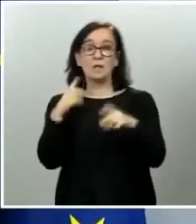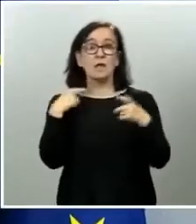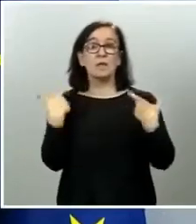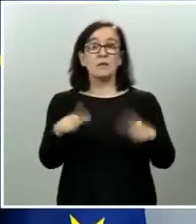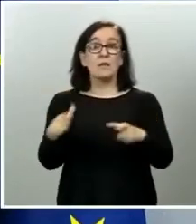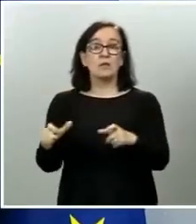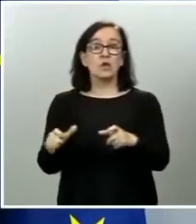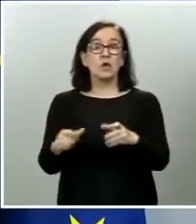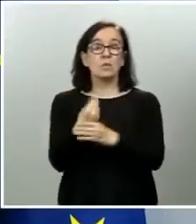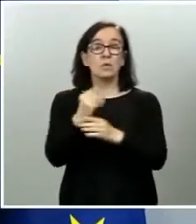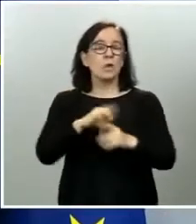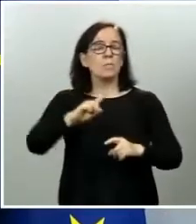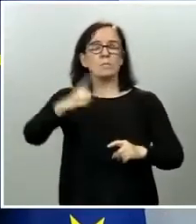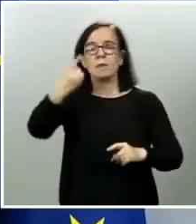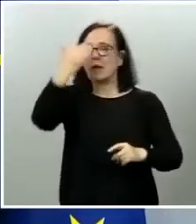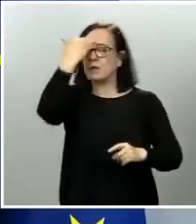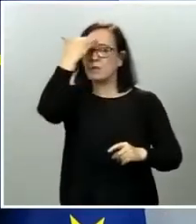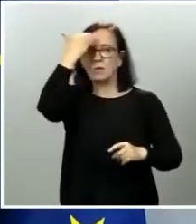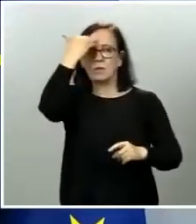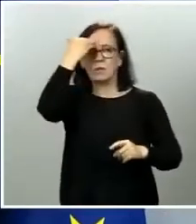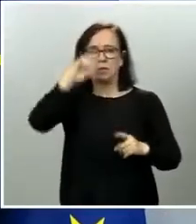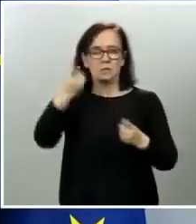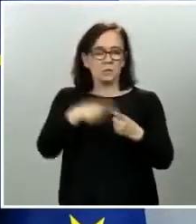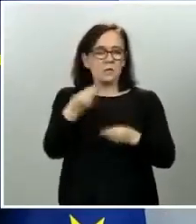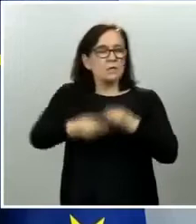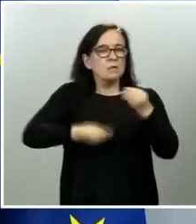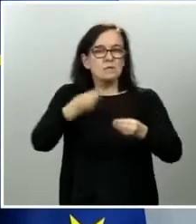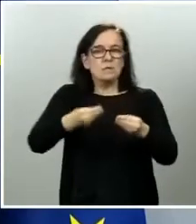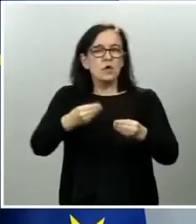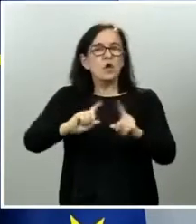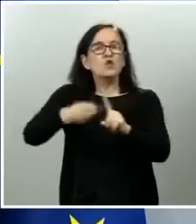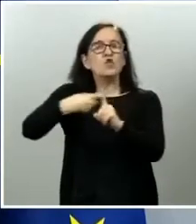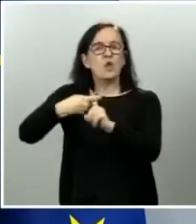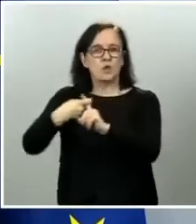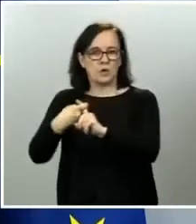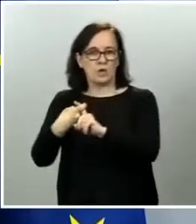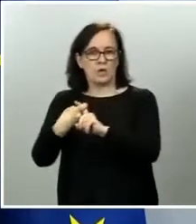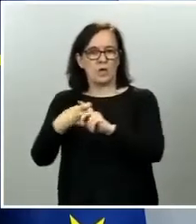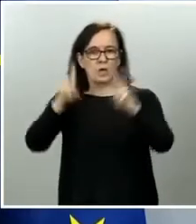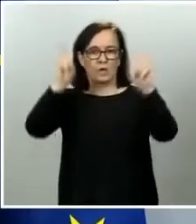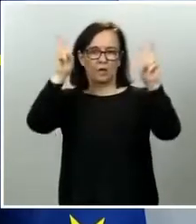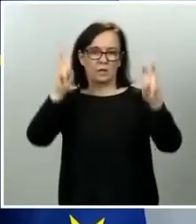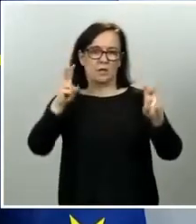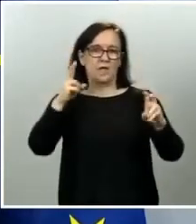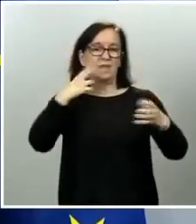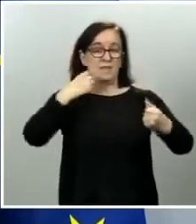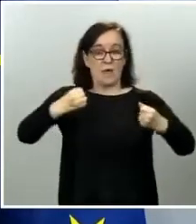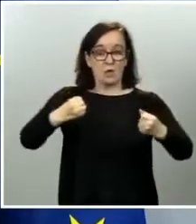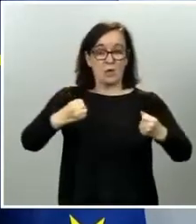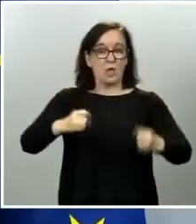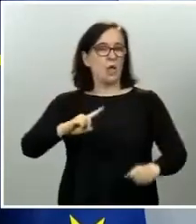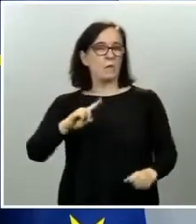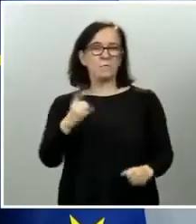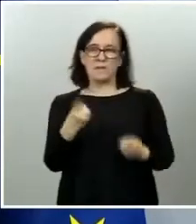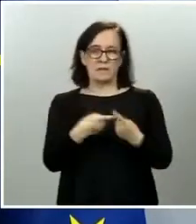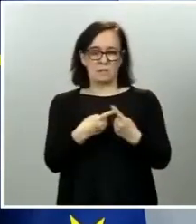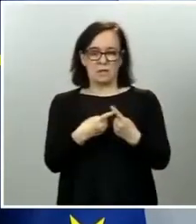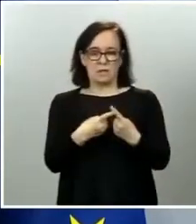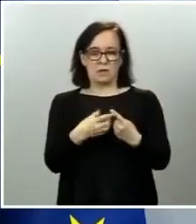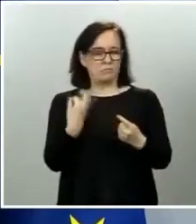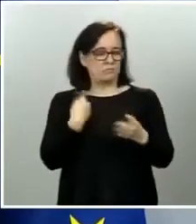si primeramente no hemos abordado y solucionado el tema de la salud. Y ese es el principio que nos rige